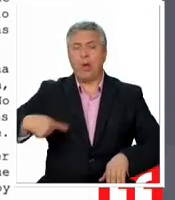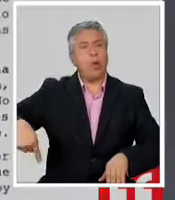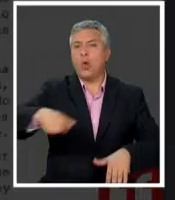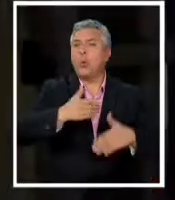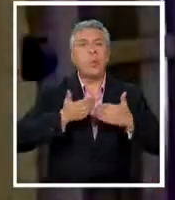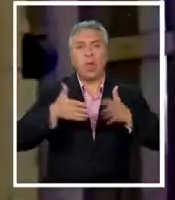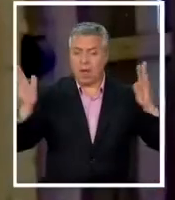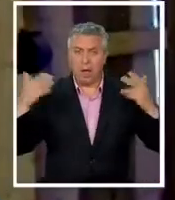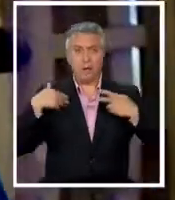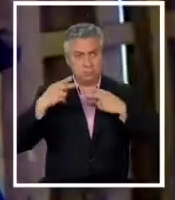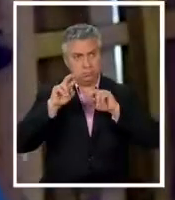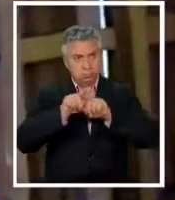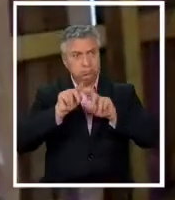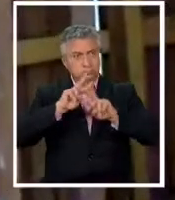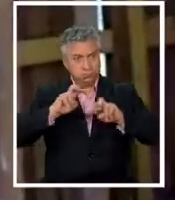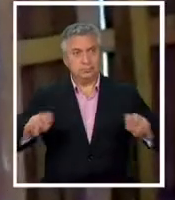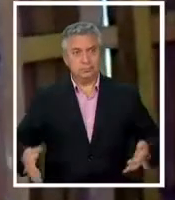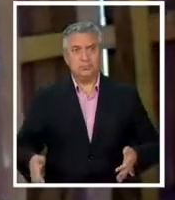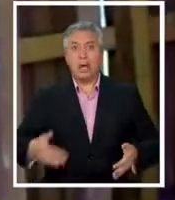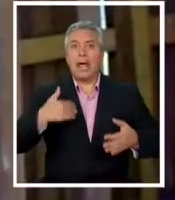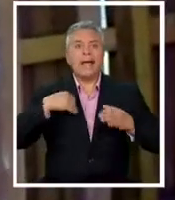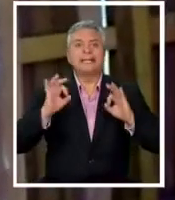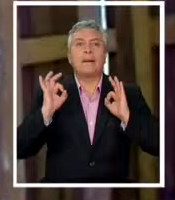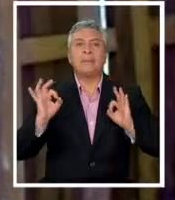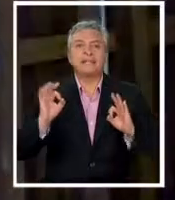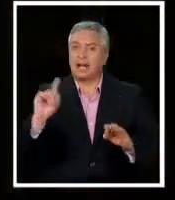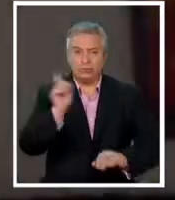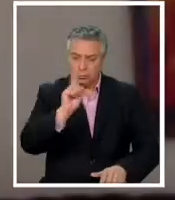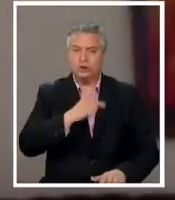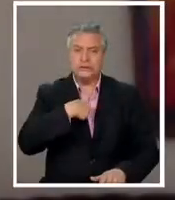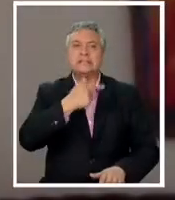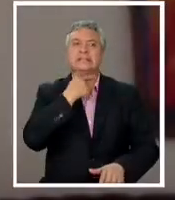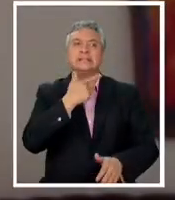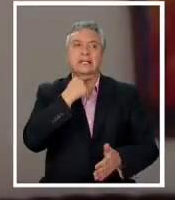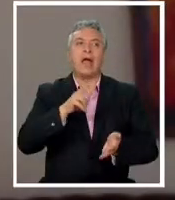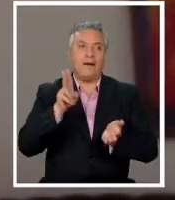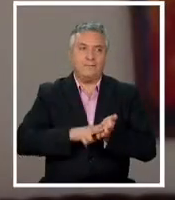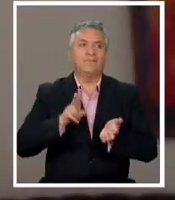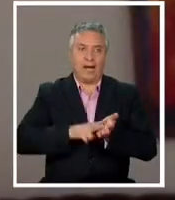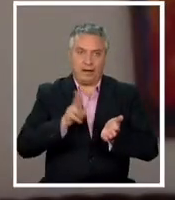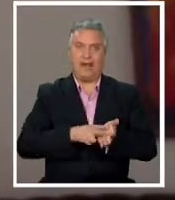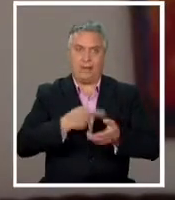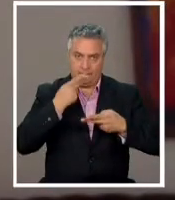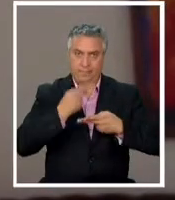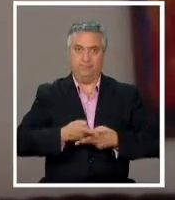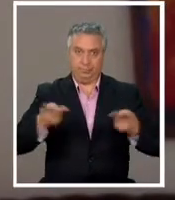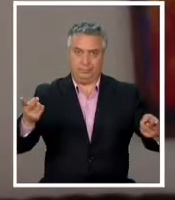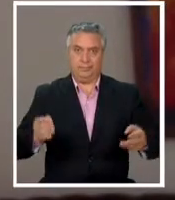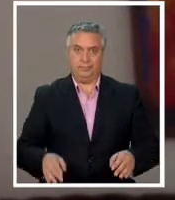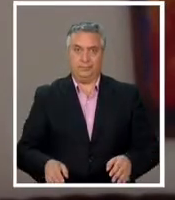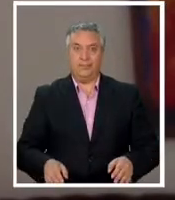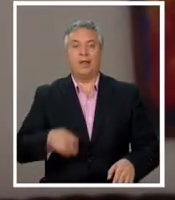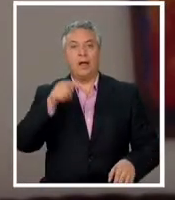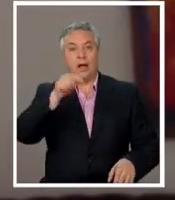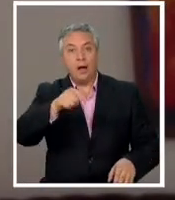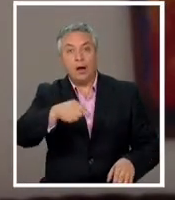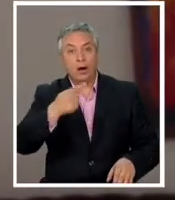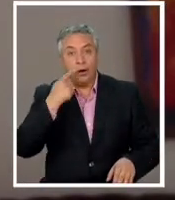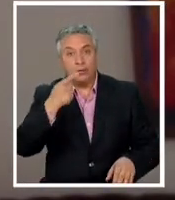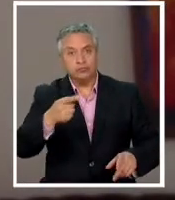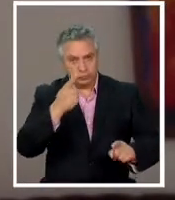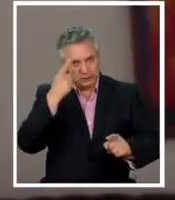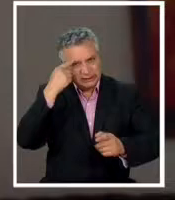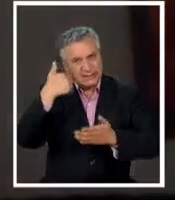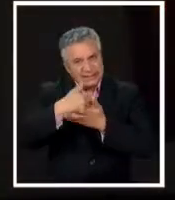este país. No quiere trato especial sin llegar a la verdad. Esa es una alternativa también puede ser una alternativa de una